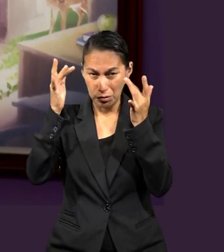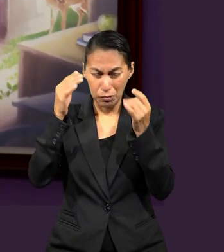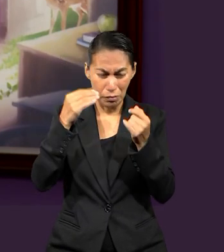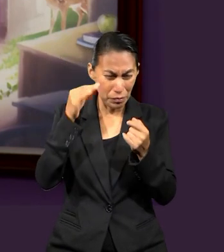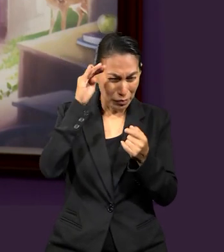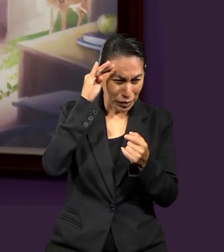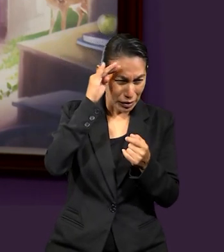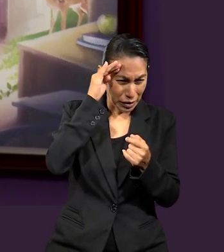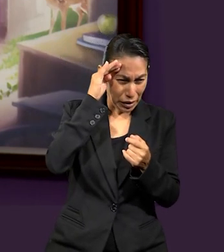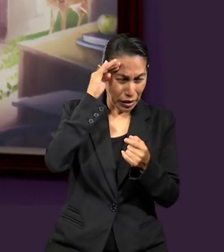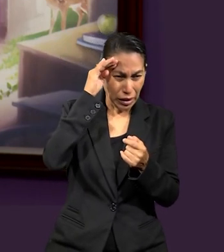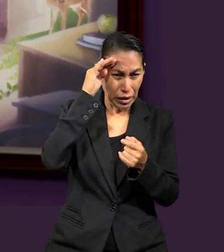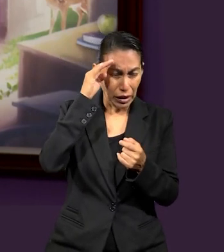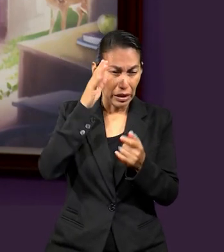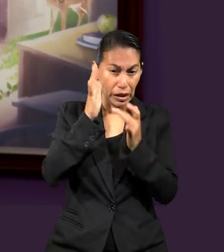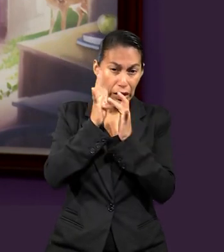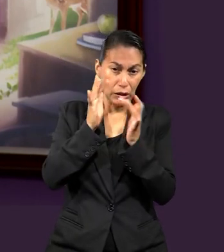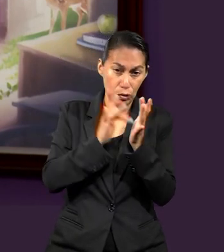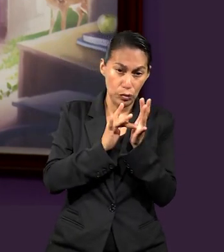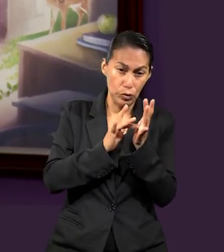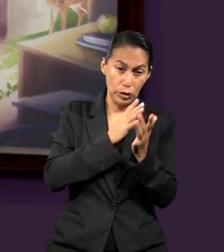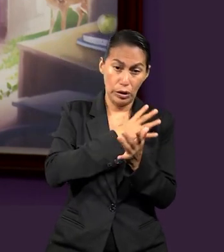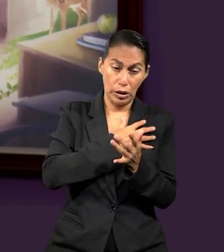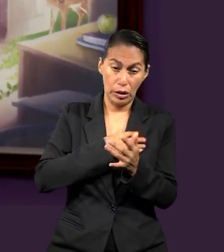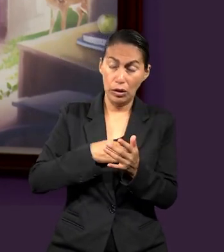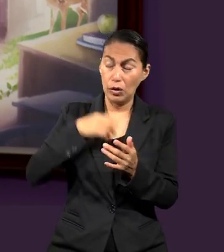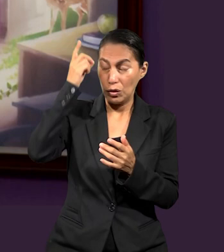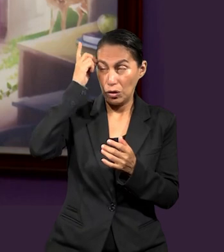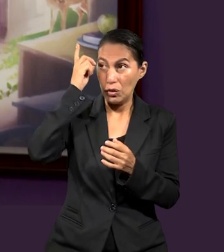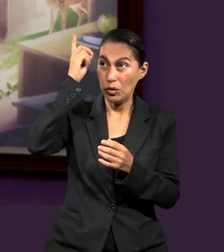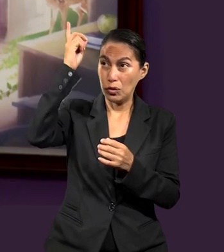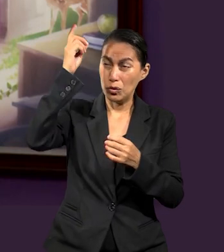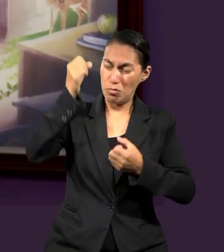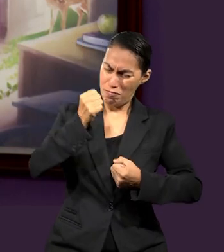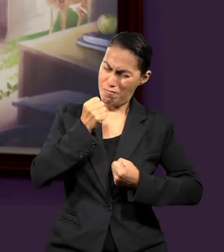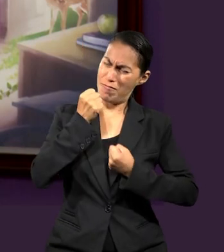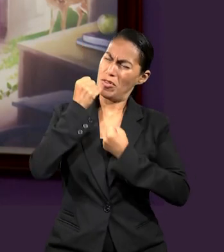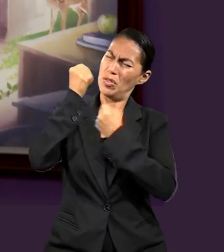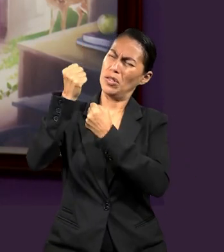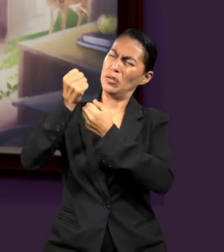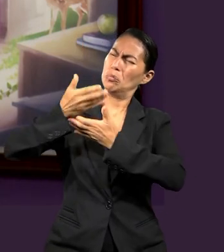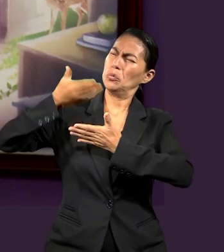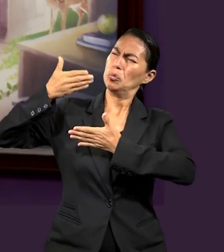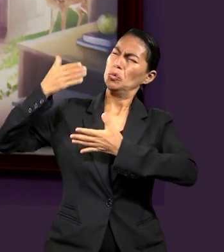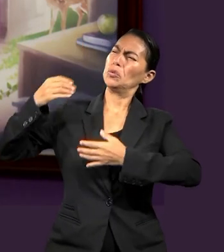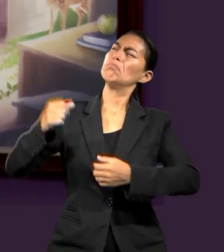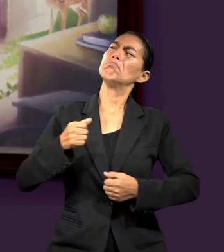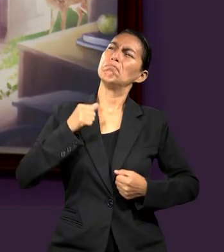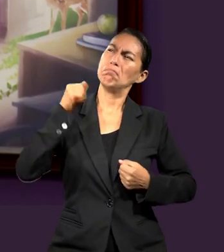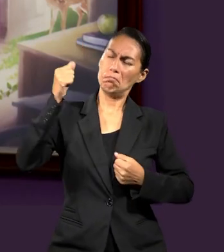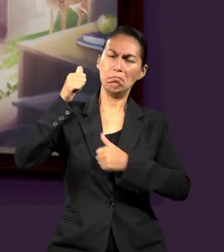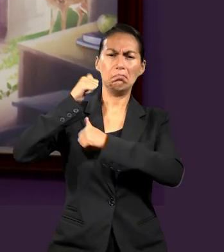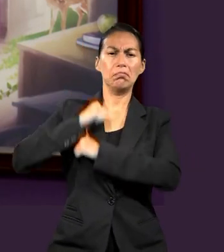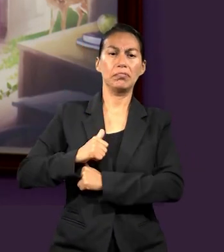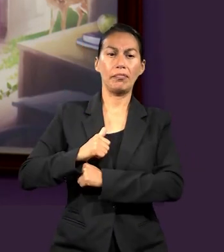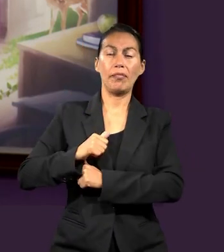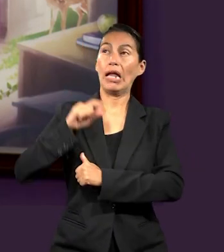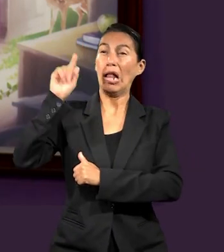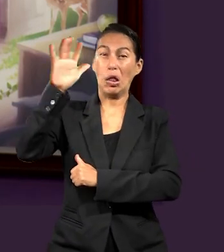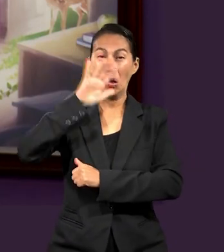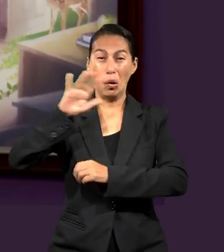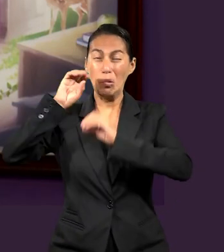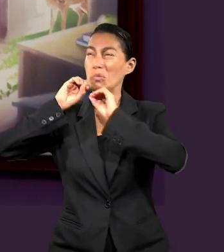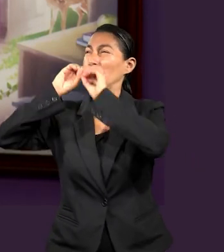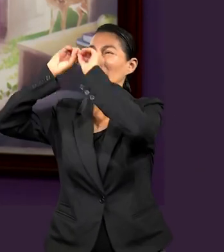hijo de quien es hijo, con todo el poder que tiene, con todo lo que significa, con toda su trascendencia. Finalmente vino a la tierra